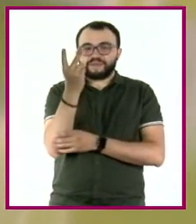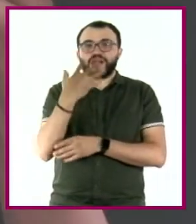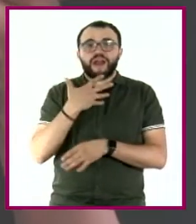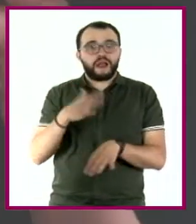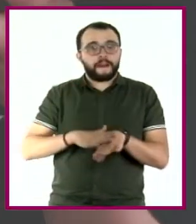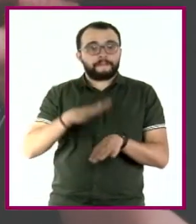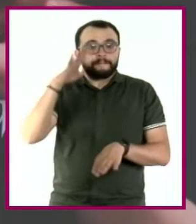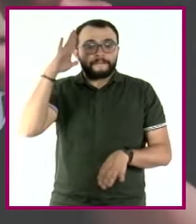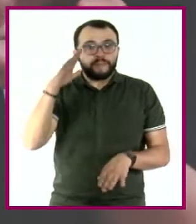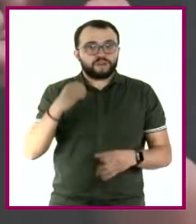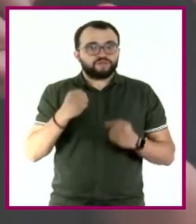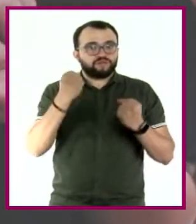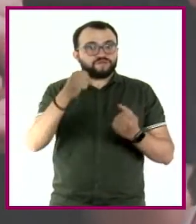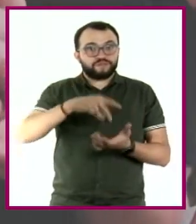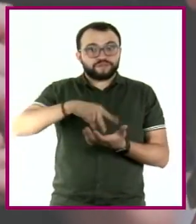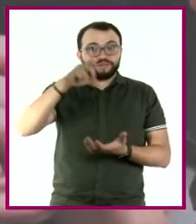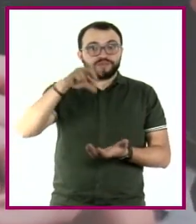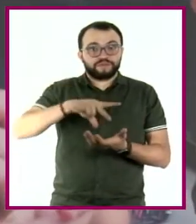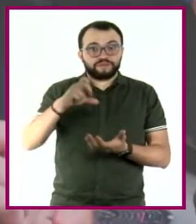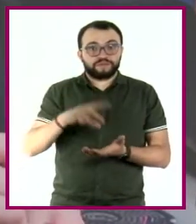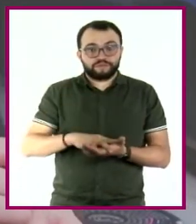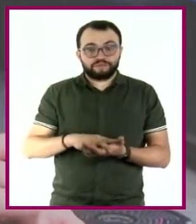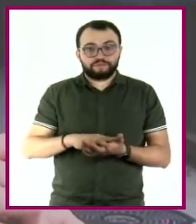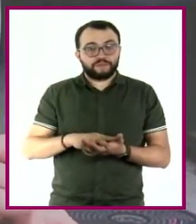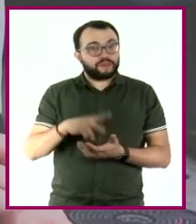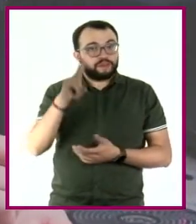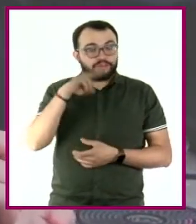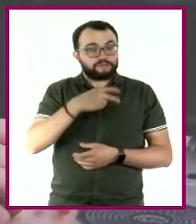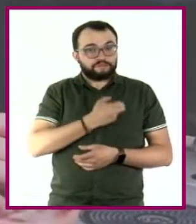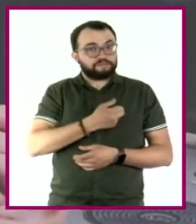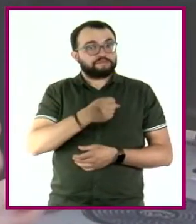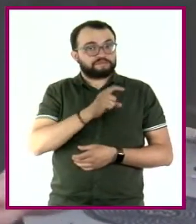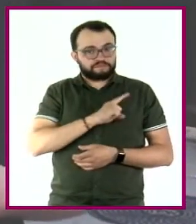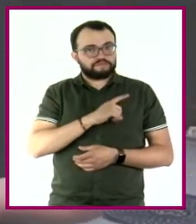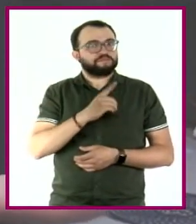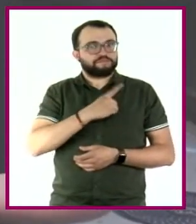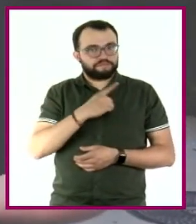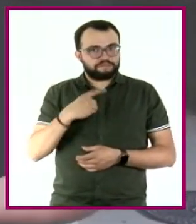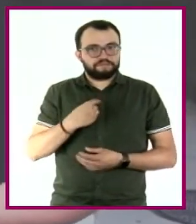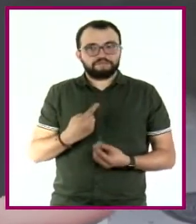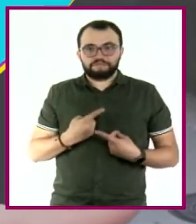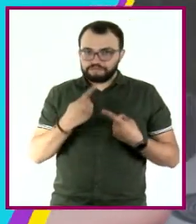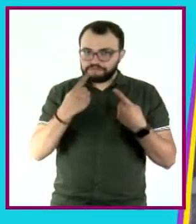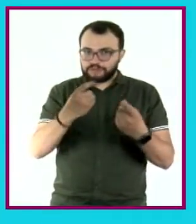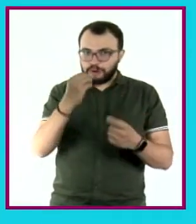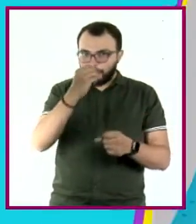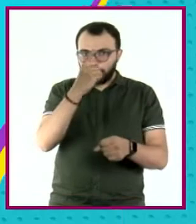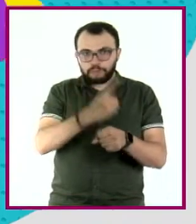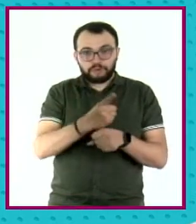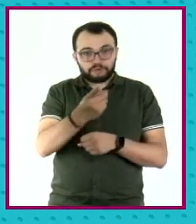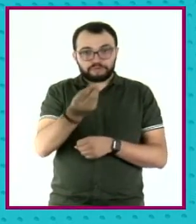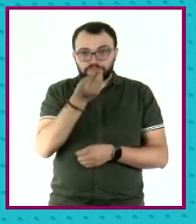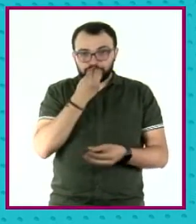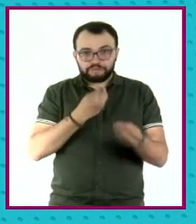chapulín. Nutricional y culturalmente, vale la pena darle una oportunidad a los insectos comestibles.